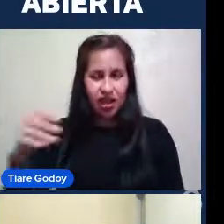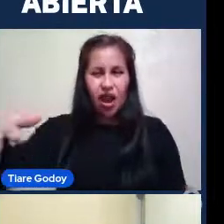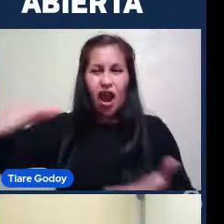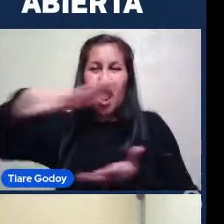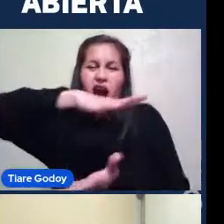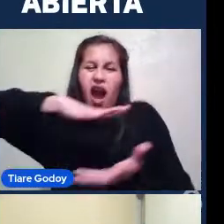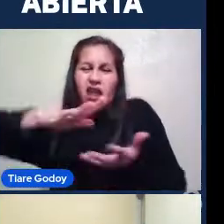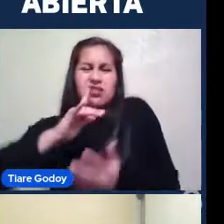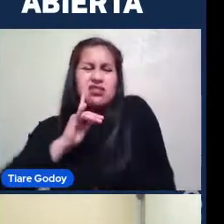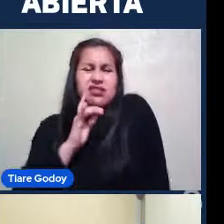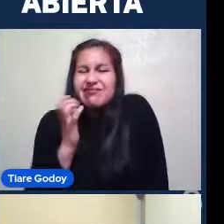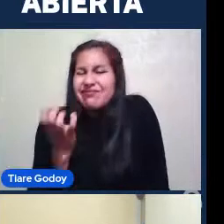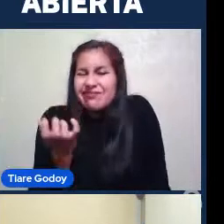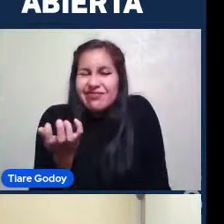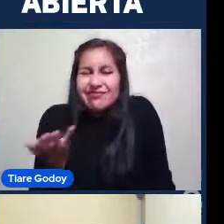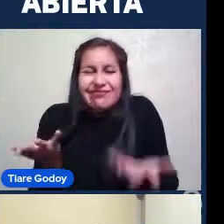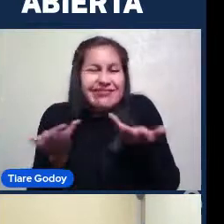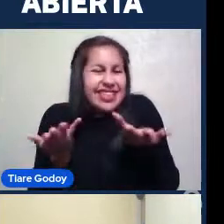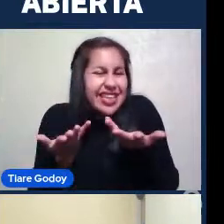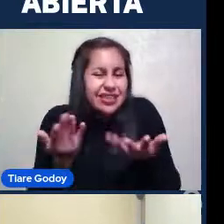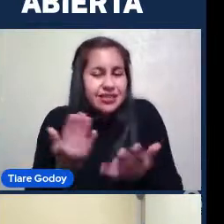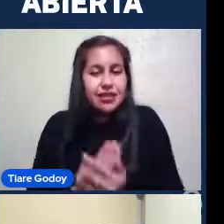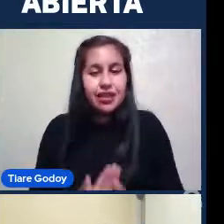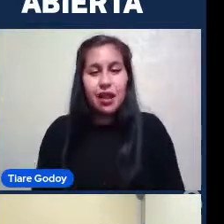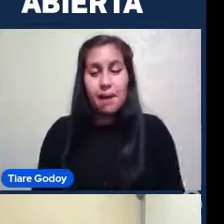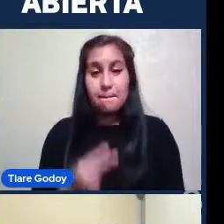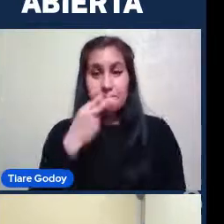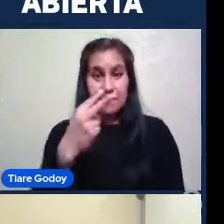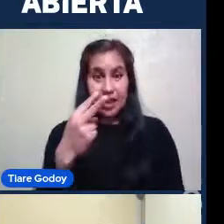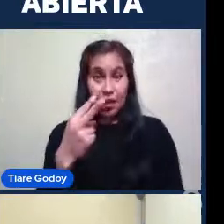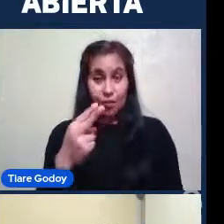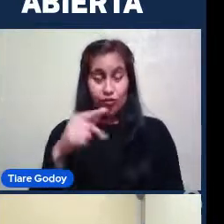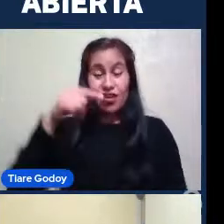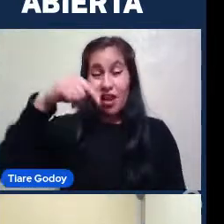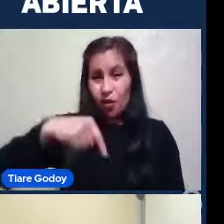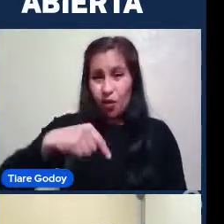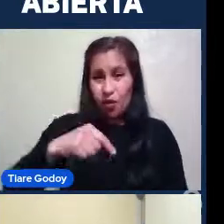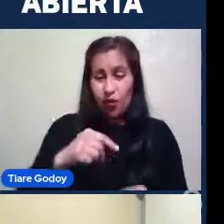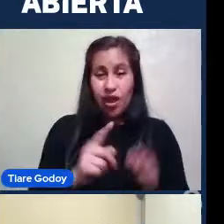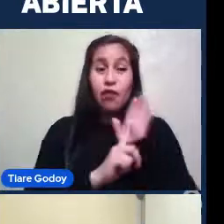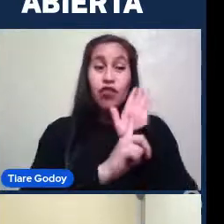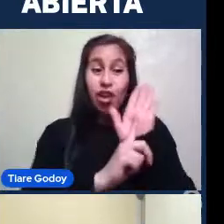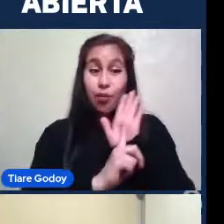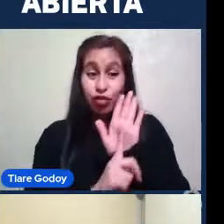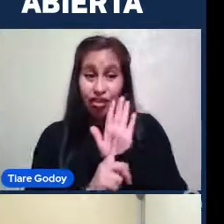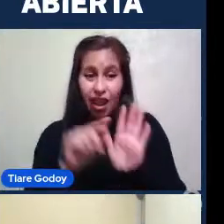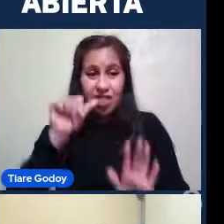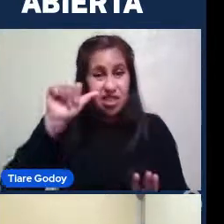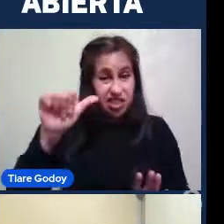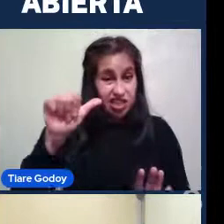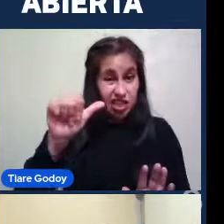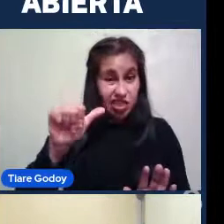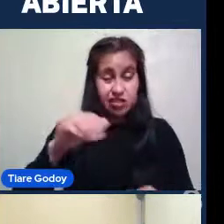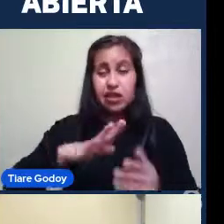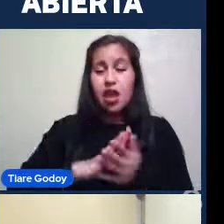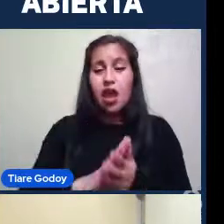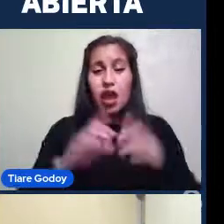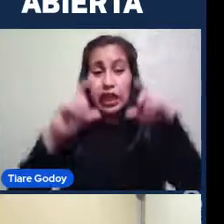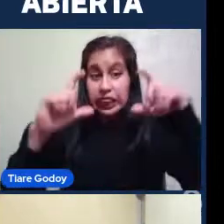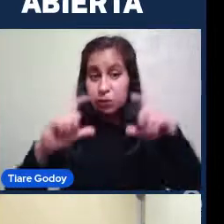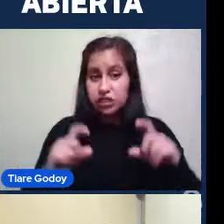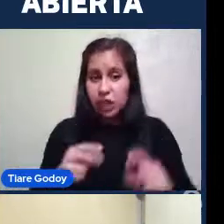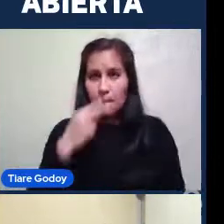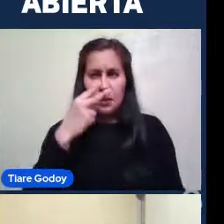Y les invito entonces a que determinemos si los siguientes objetos son galaxias o no. Yo les voy a mostrar seis objetos y les voy a dar un poco de tiempo para que ustedes